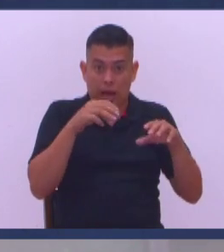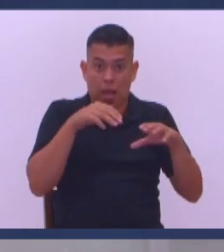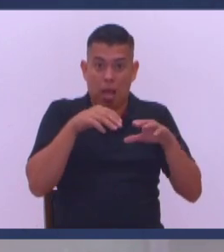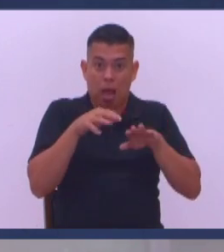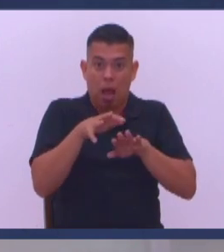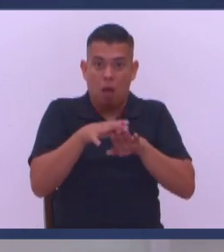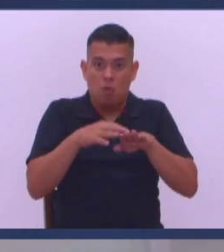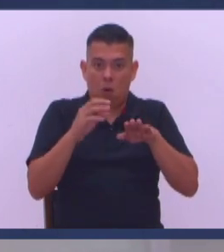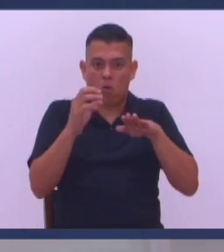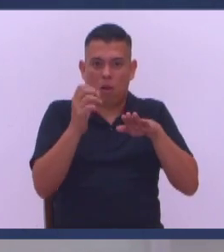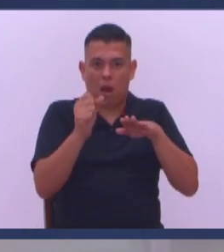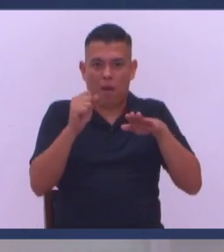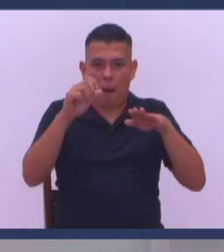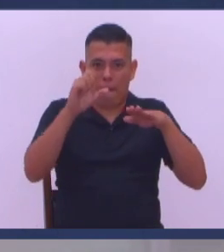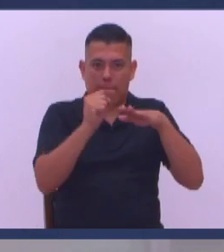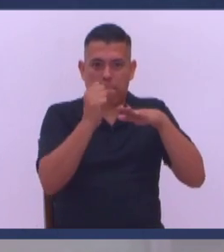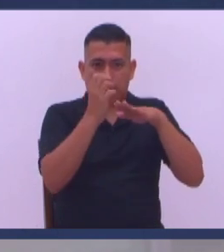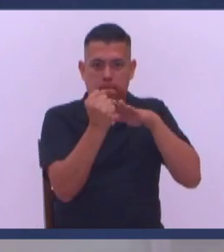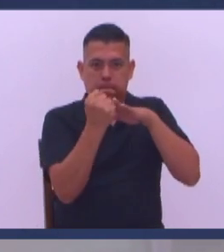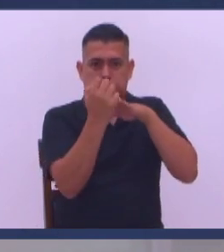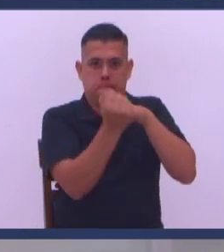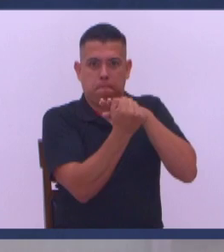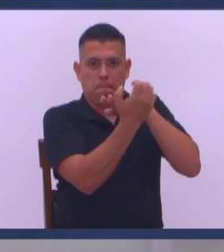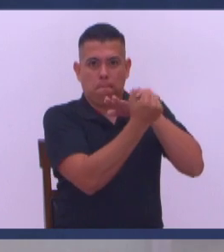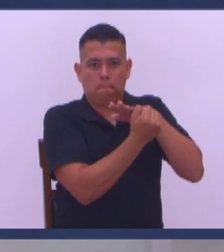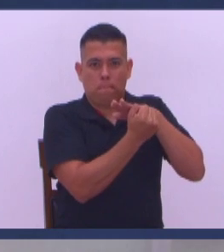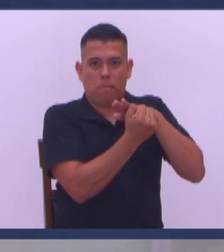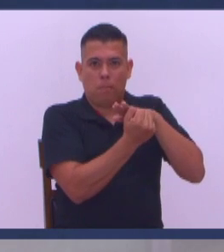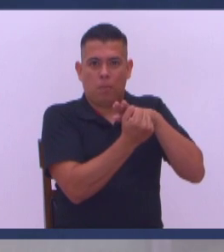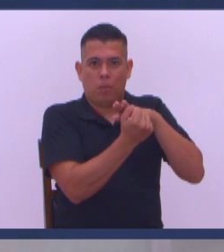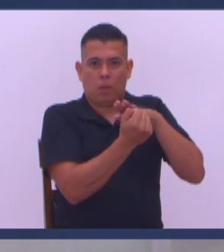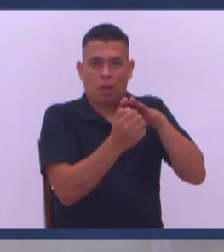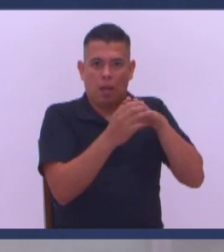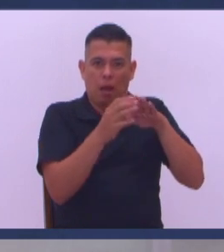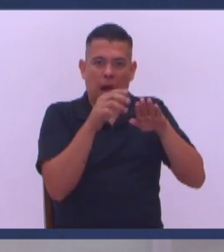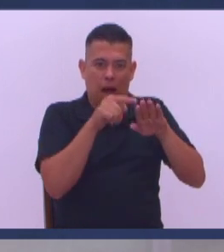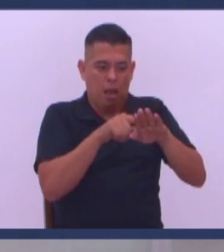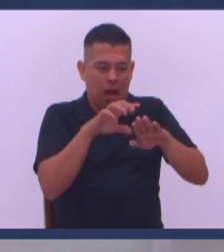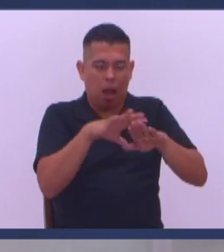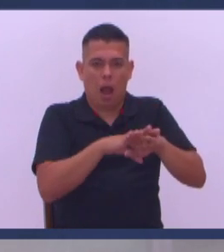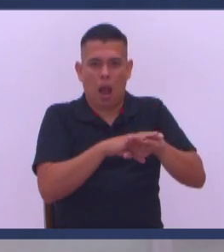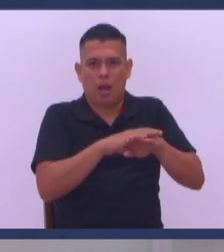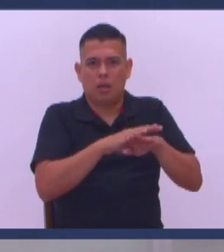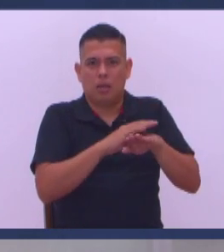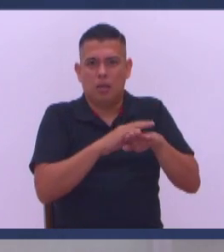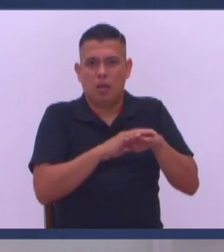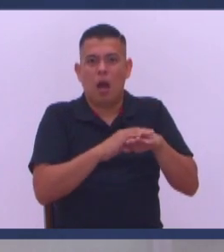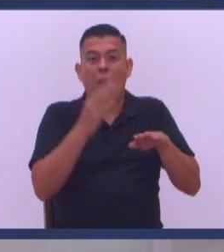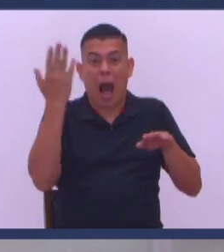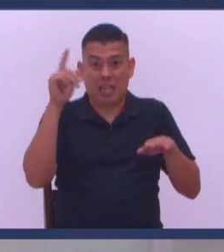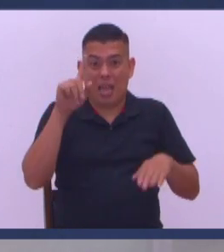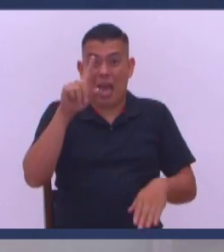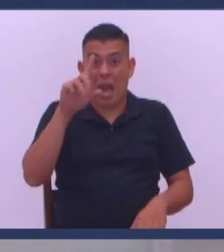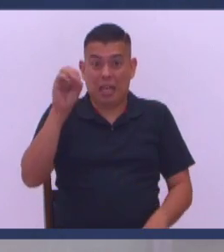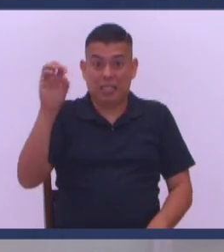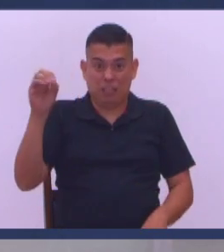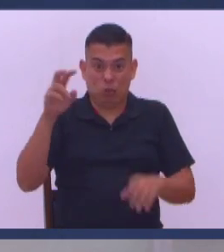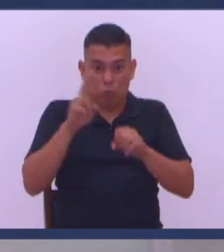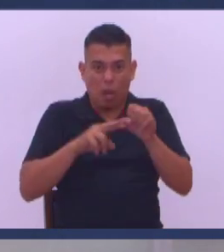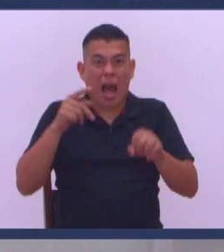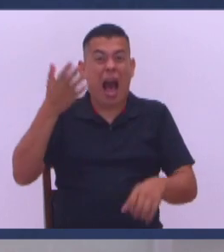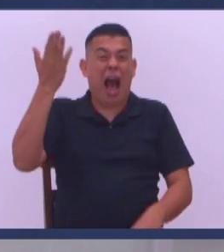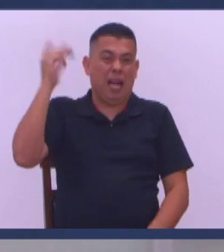zapatos engrapados Literal Eran los hosh poppies De aquella época Todavía existen los hosh poppies Hoy valen 100 pesos Antes valían 30